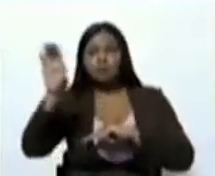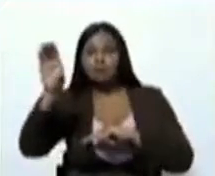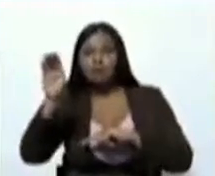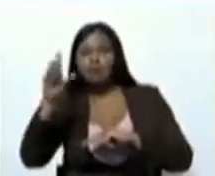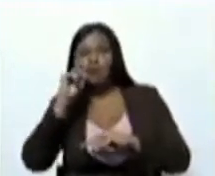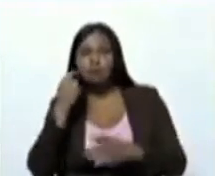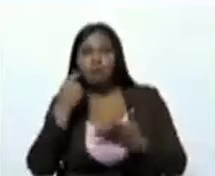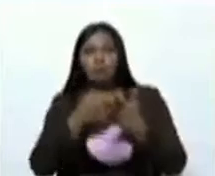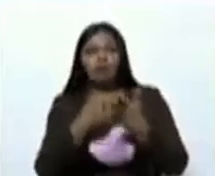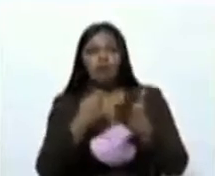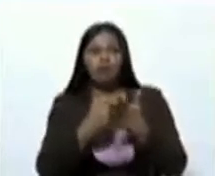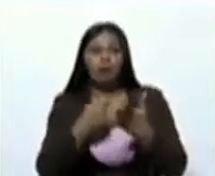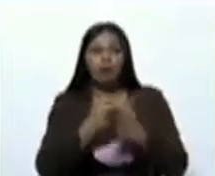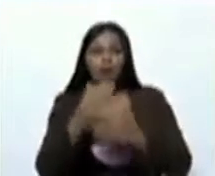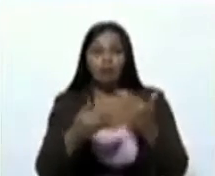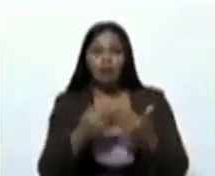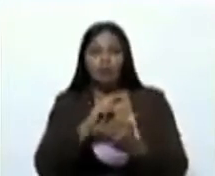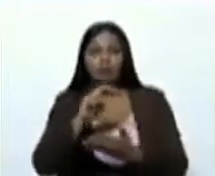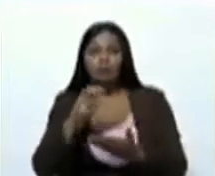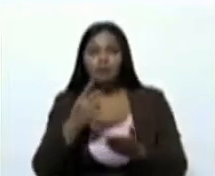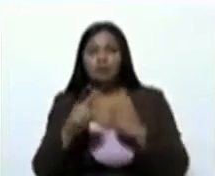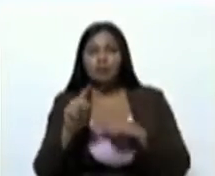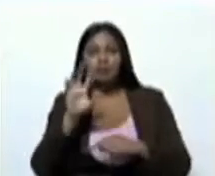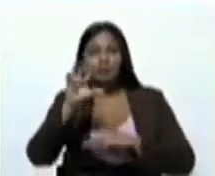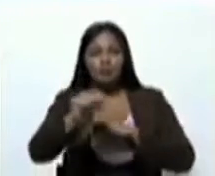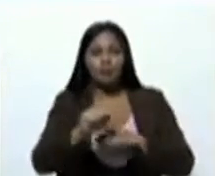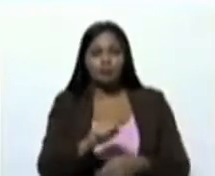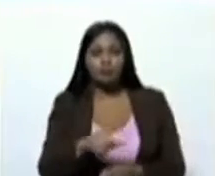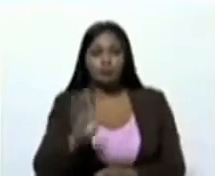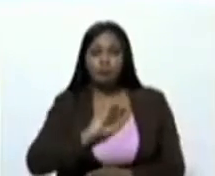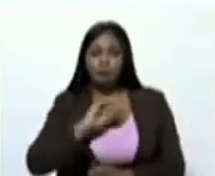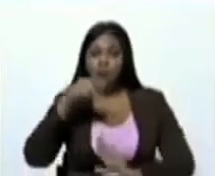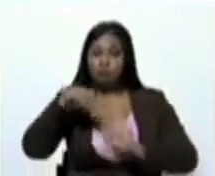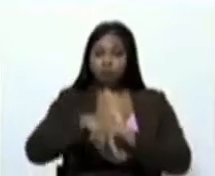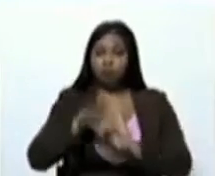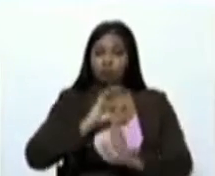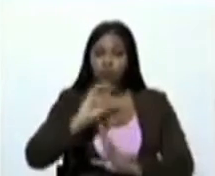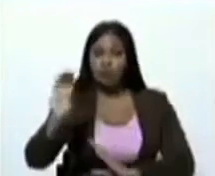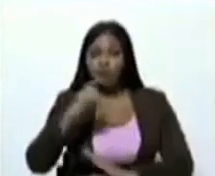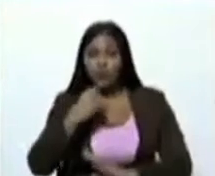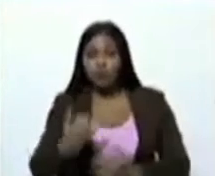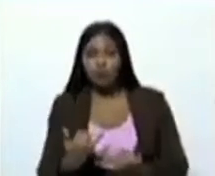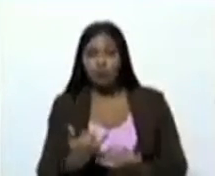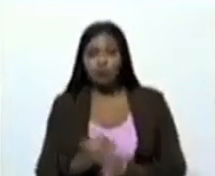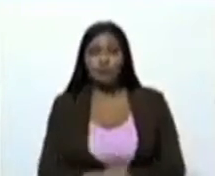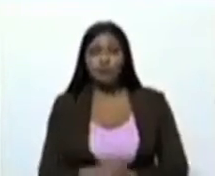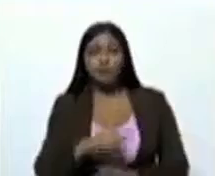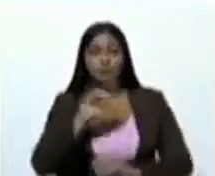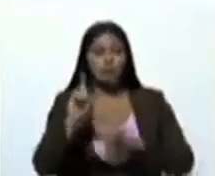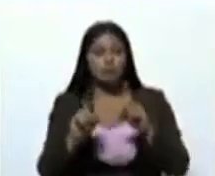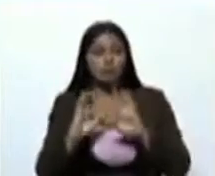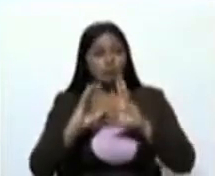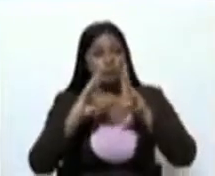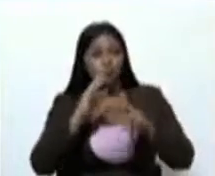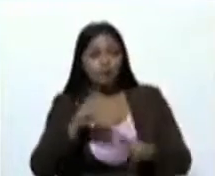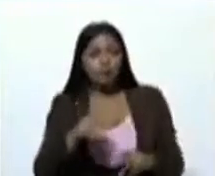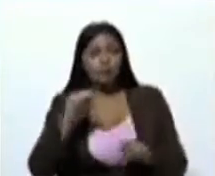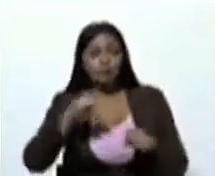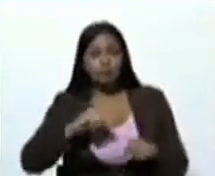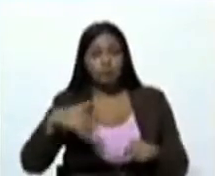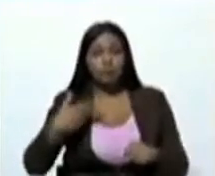que pagar y tenemos que comprar, sino que el propio, el nuestro, el soberano, como usted me pregunta y me comentaba, pueda ser,